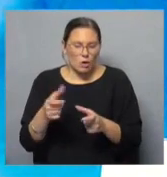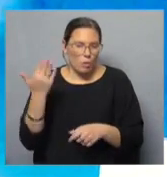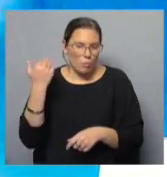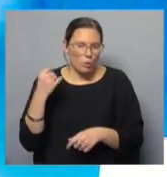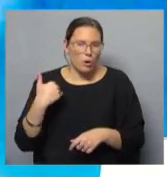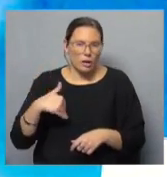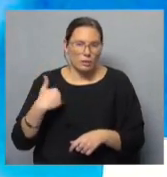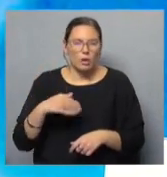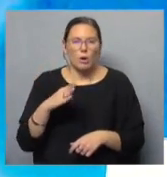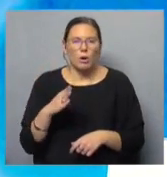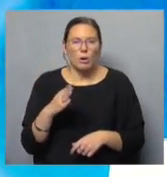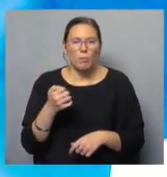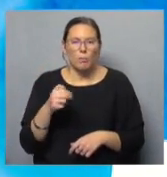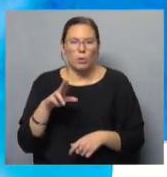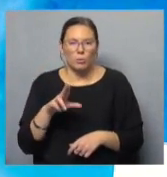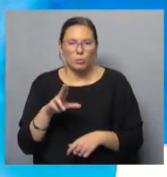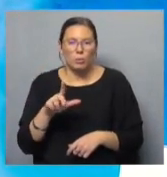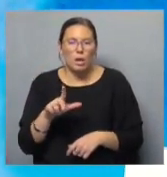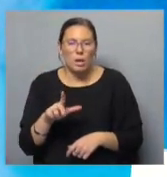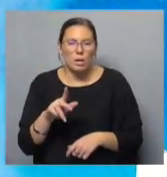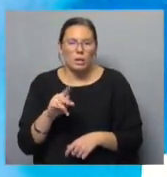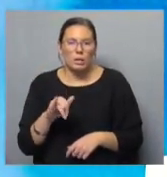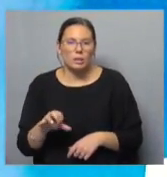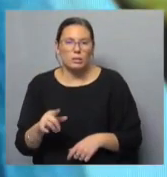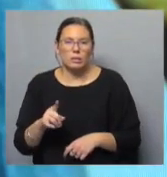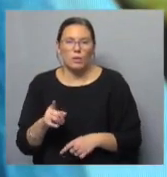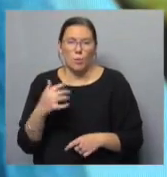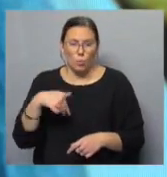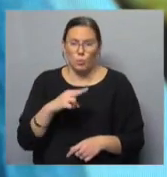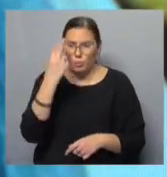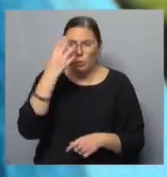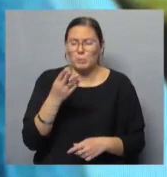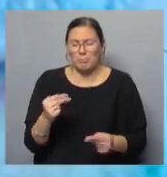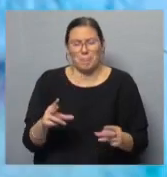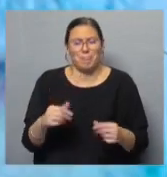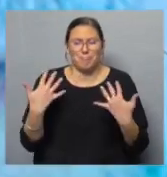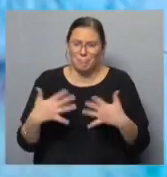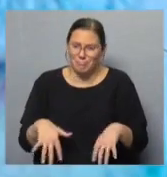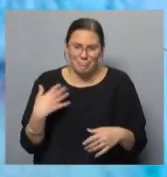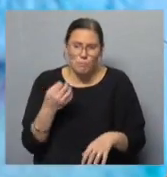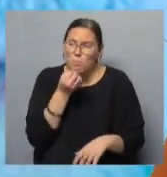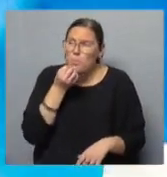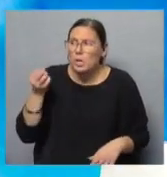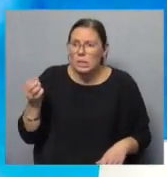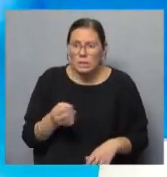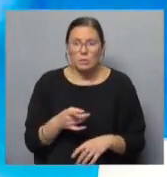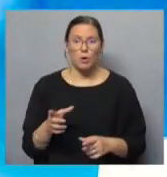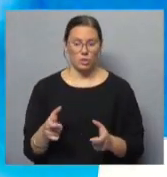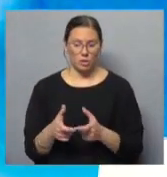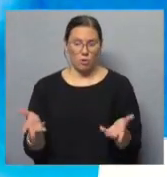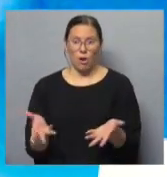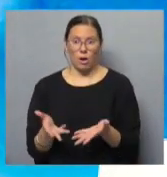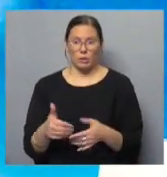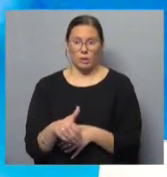hice con Paul Higgs, músico uruguayo, que es un desborde de talento, pero es un manantial de talento. Que también el disco de él sale ahora no más,